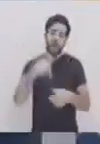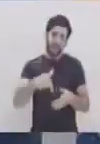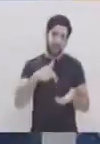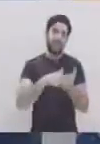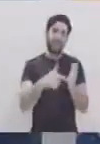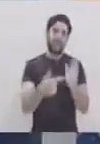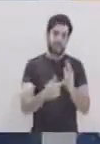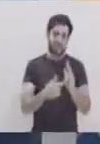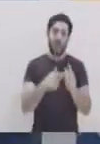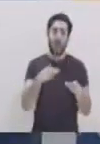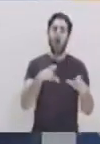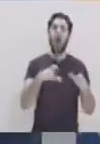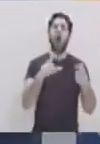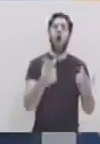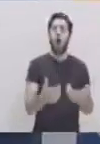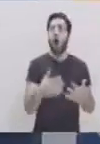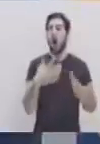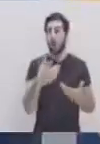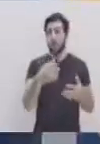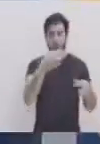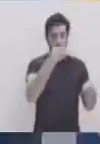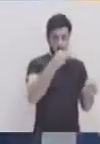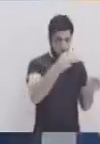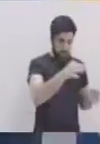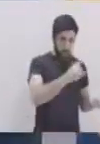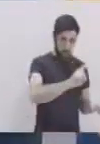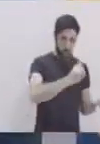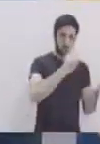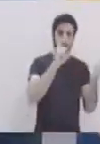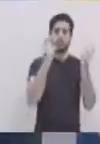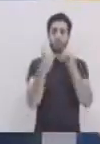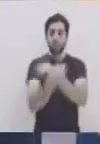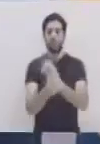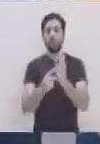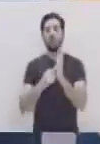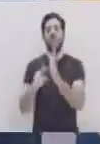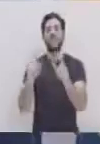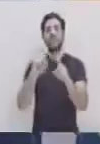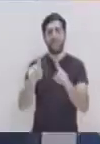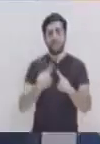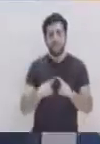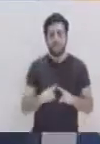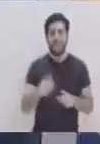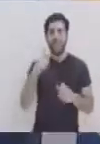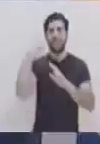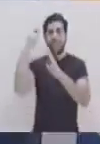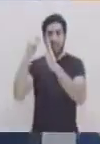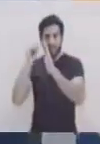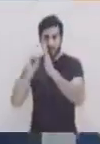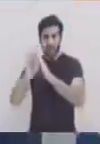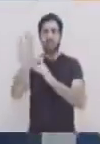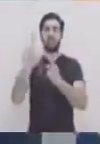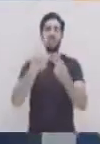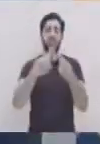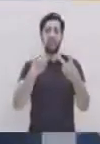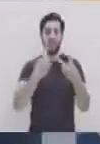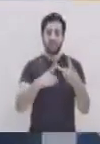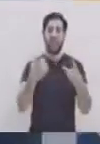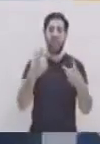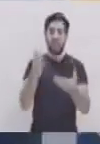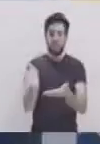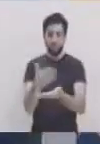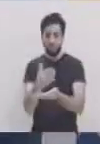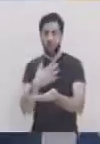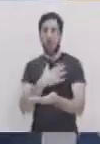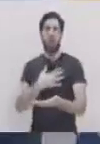narrativa transmedia. Cómo de un cómic se puede presentar en diferentes medios, ya sea por el cine, ya sea por algún